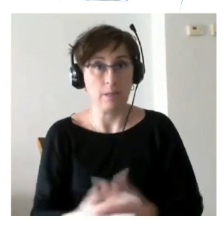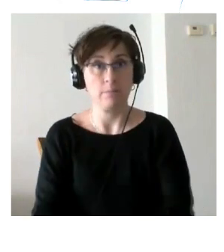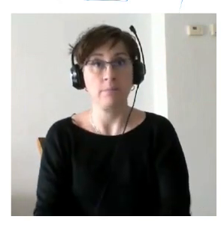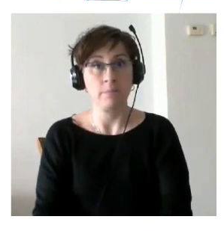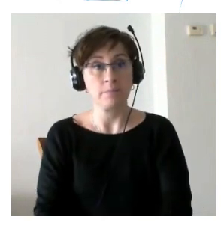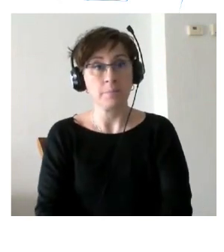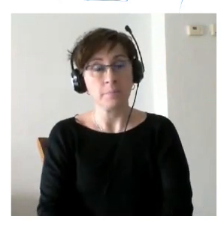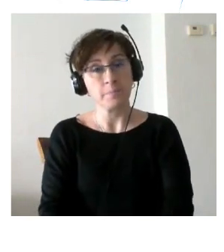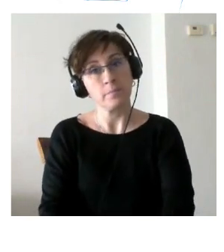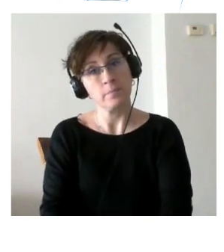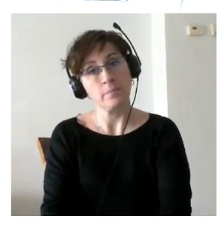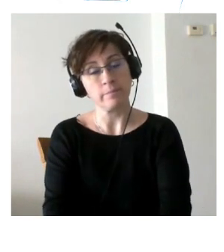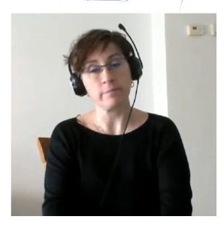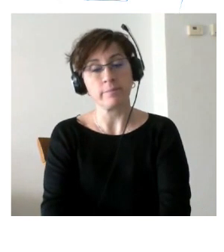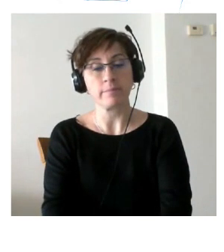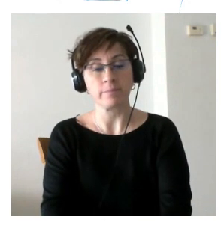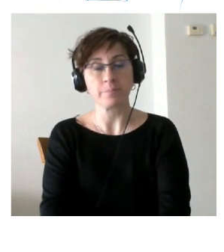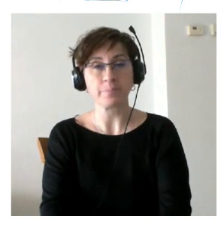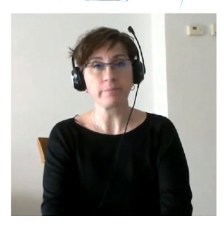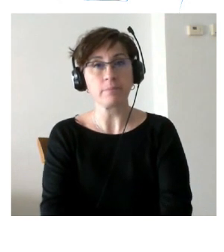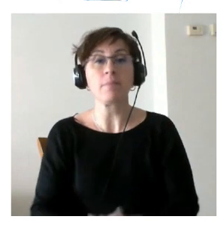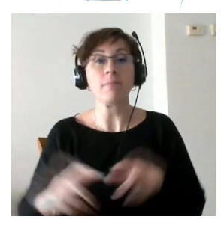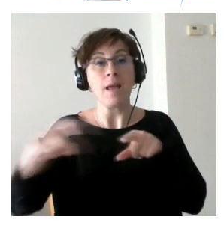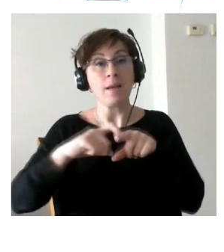las características laborales